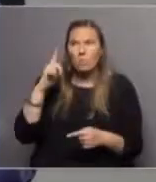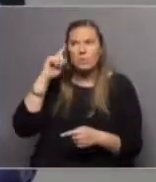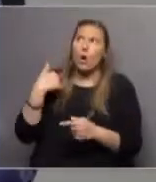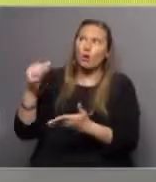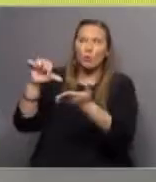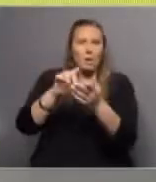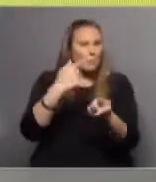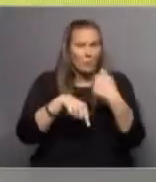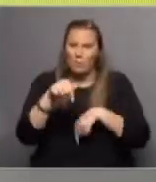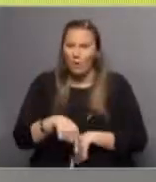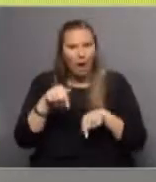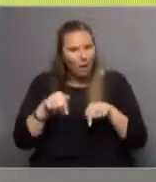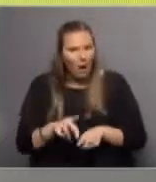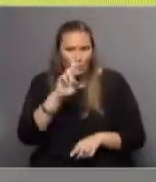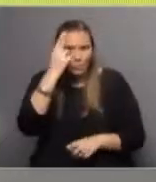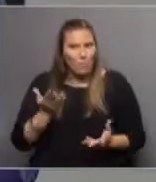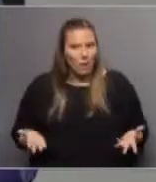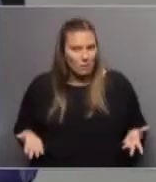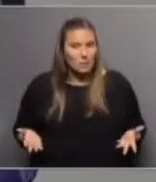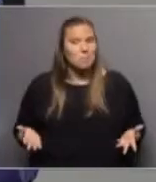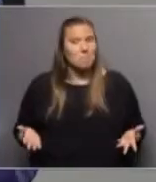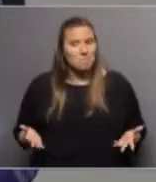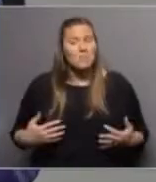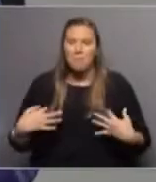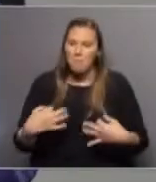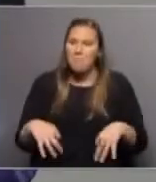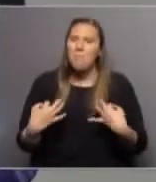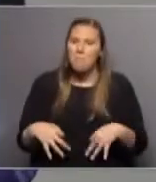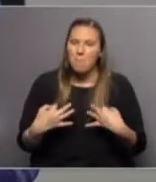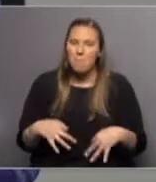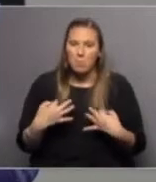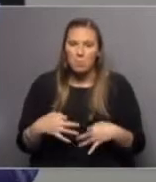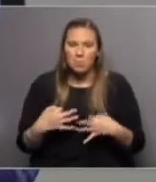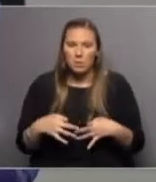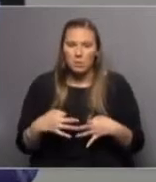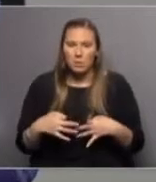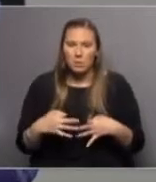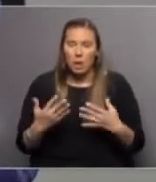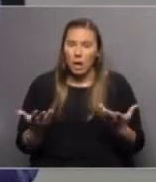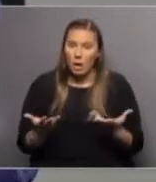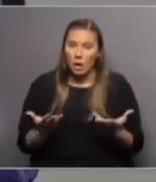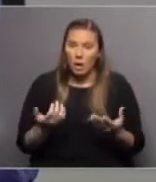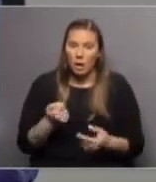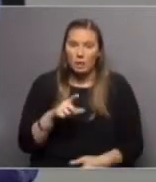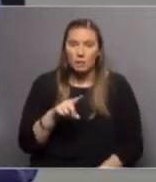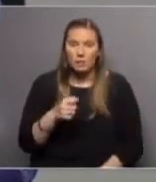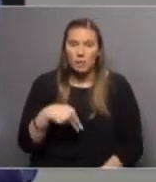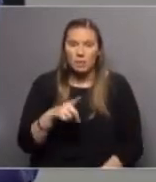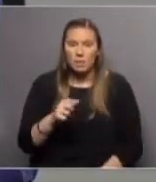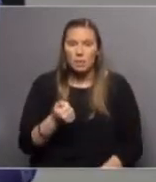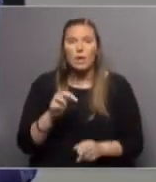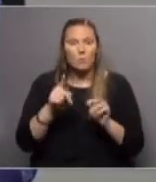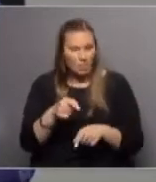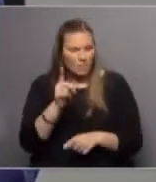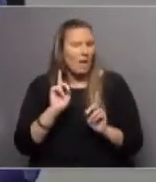país, sí. De otro continente, vamos a decirte, ¿no? Pero excelente, está bueno, está bueno. Y bueno, Alexandra, vos también te